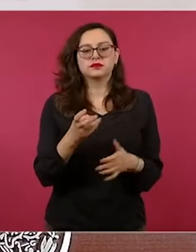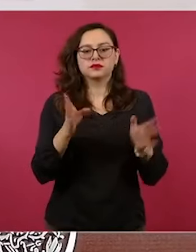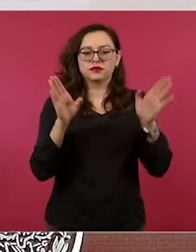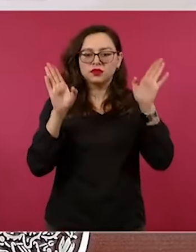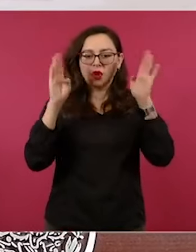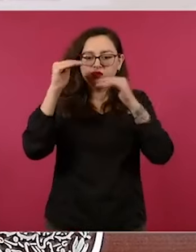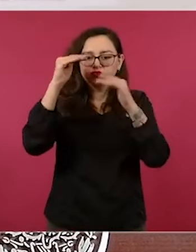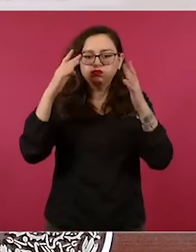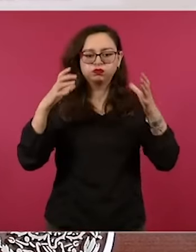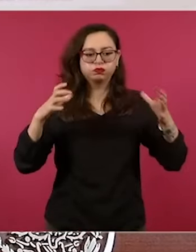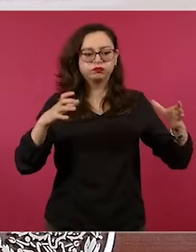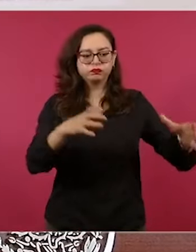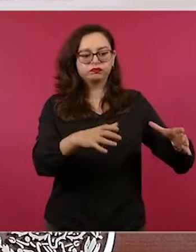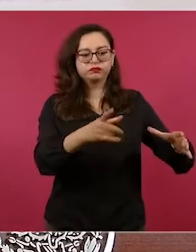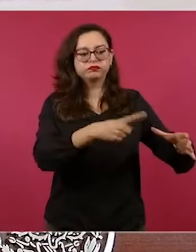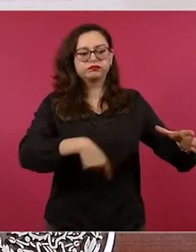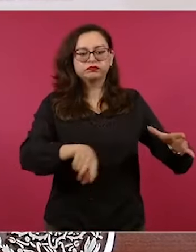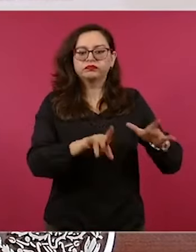haciendo en estos tiempos, no,